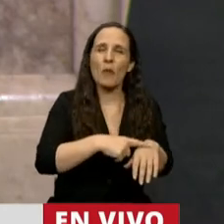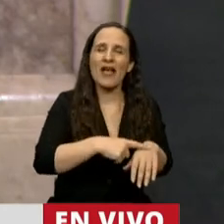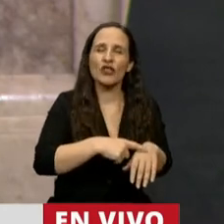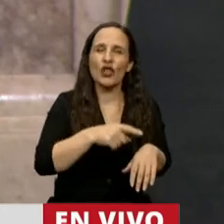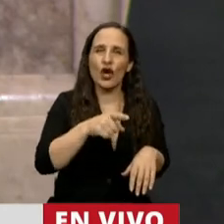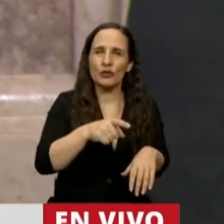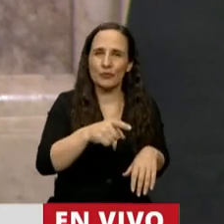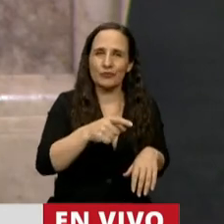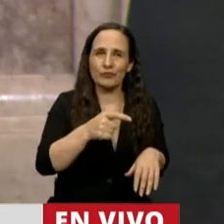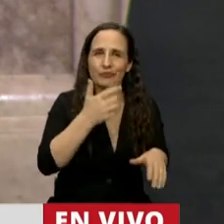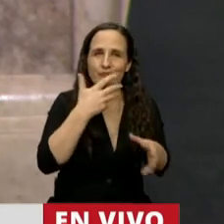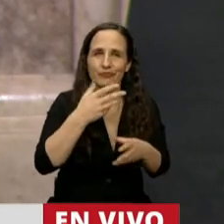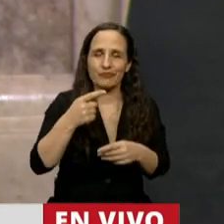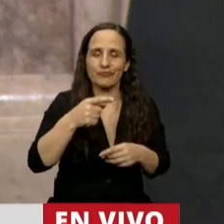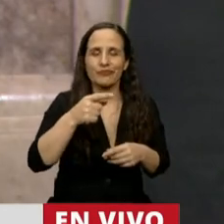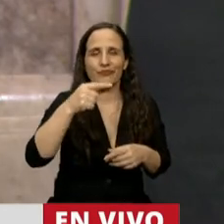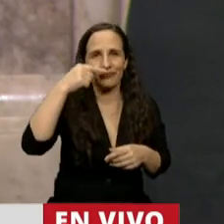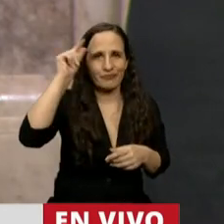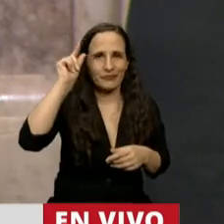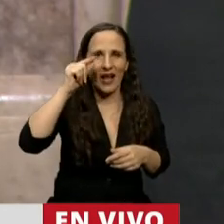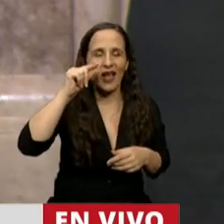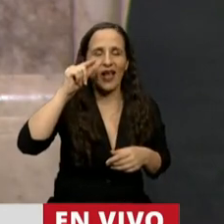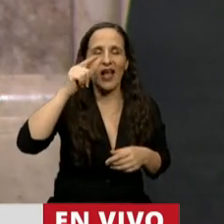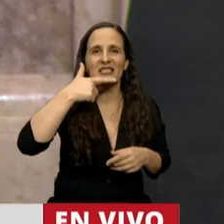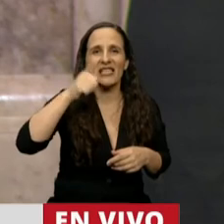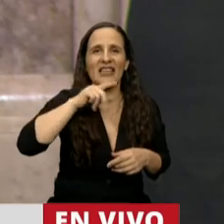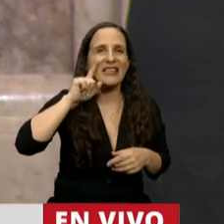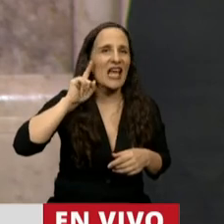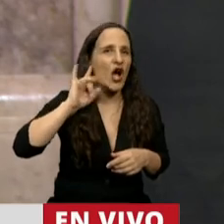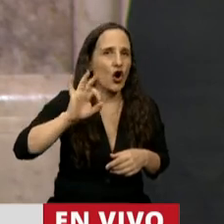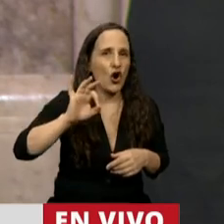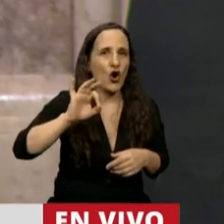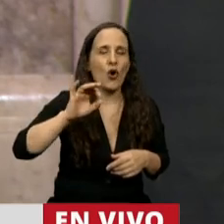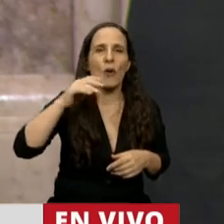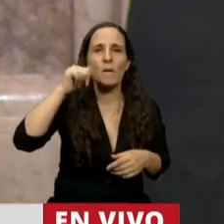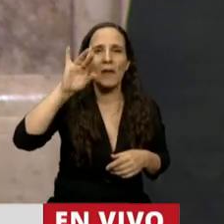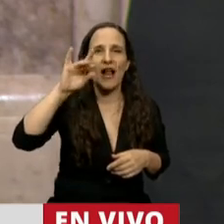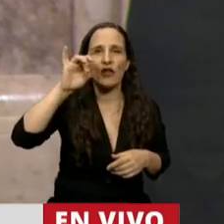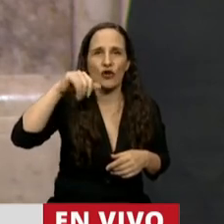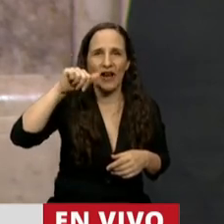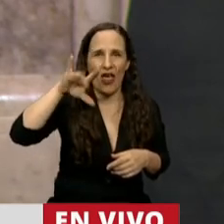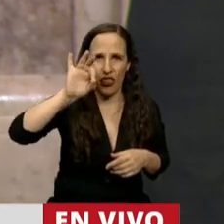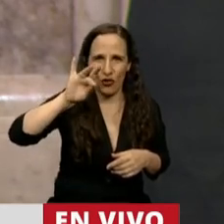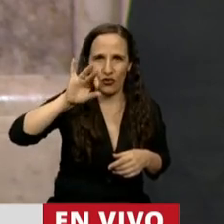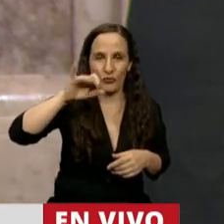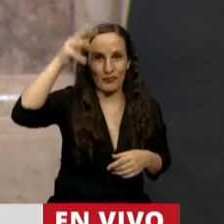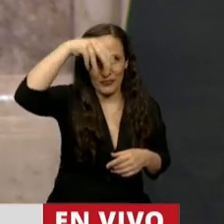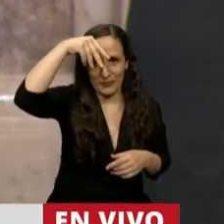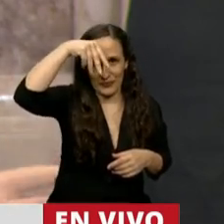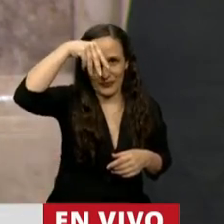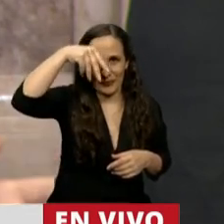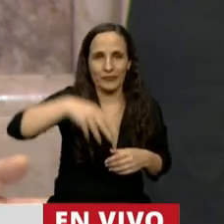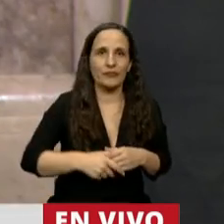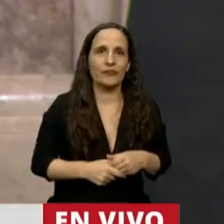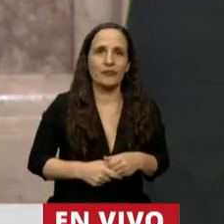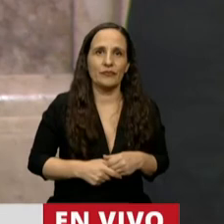y muerte de Santiago Maldonado. En cada movilización, o ni hablar de la comunidad senegalesa, presidente. Y por